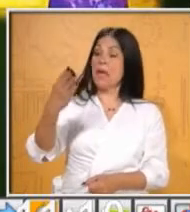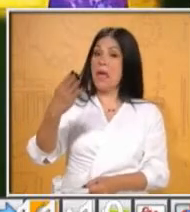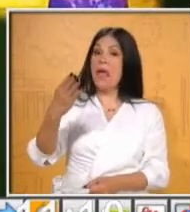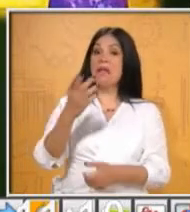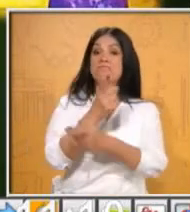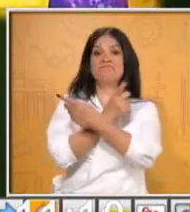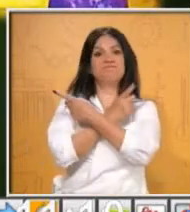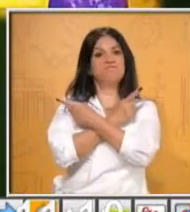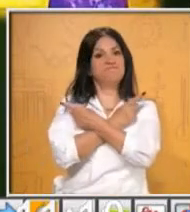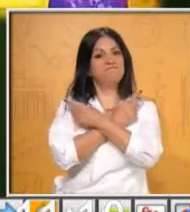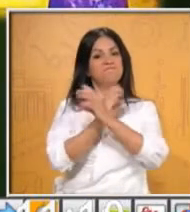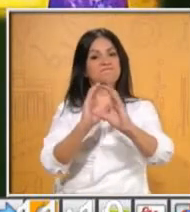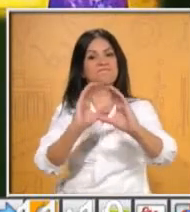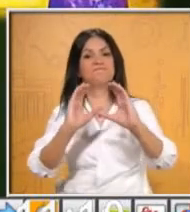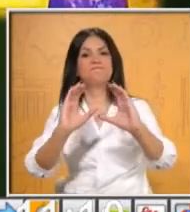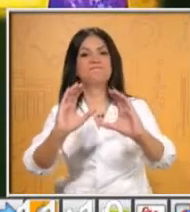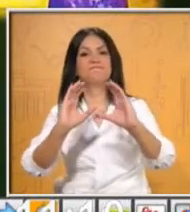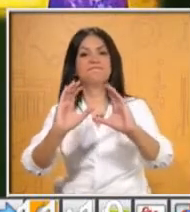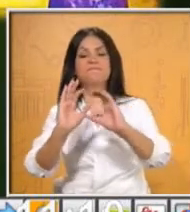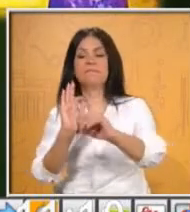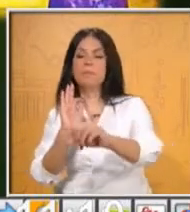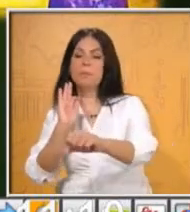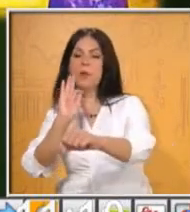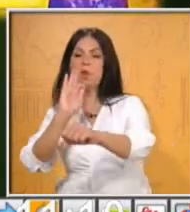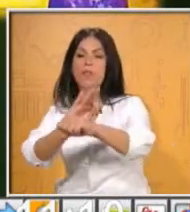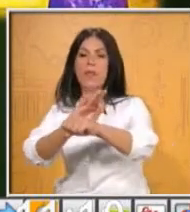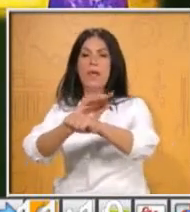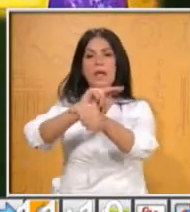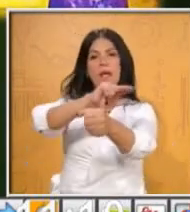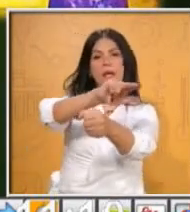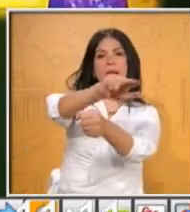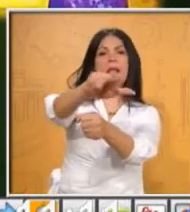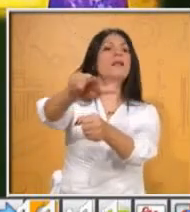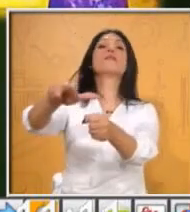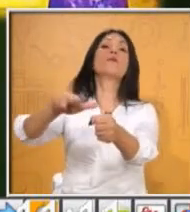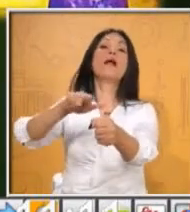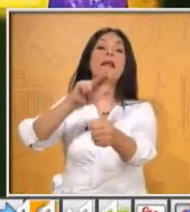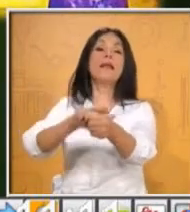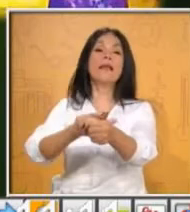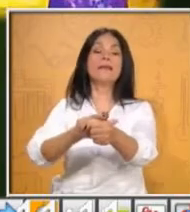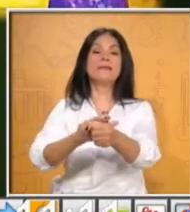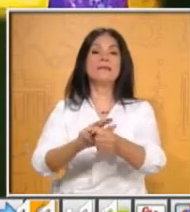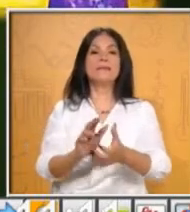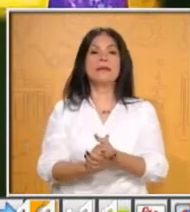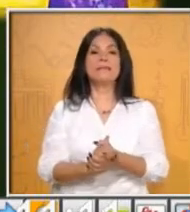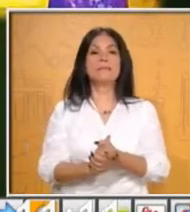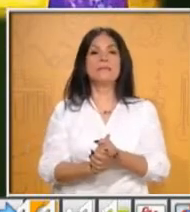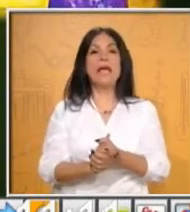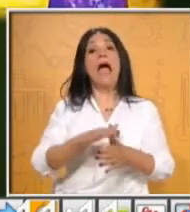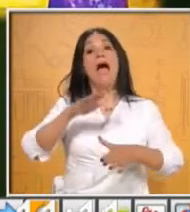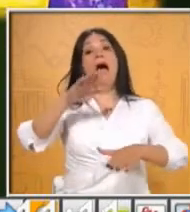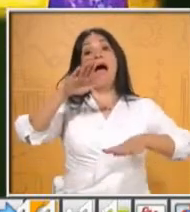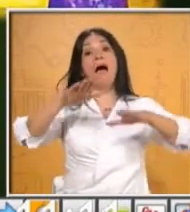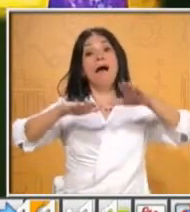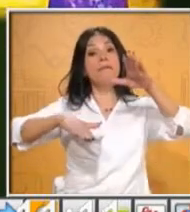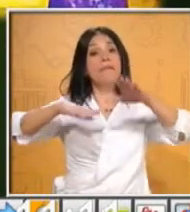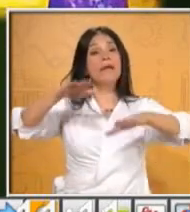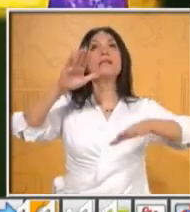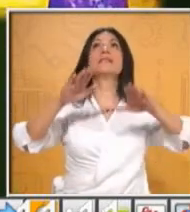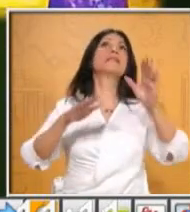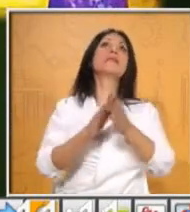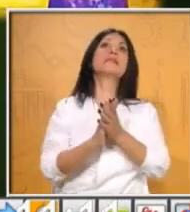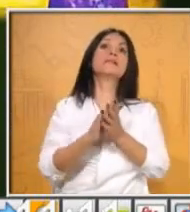se tenían esas creencias que a veces por el mal tratamiento la cosecha no se